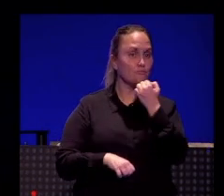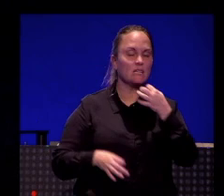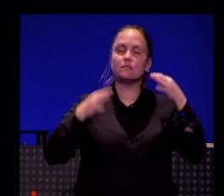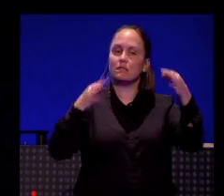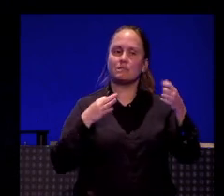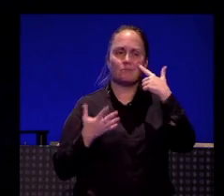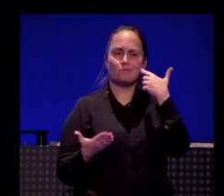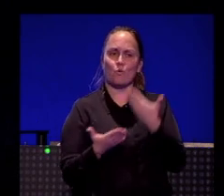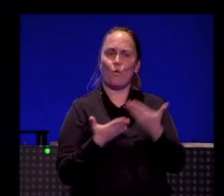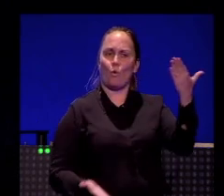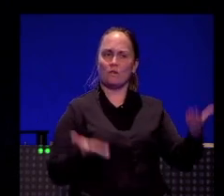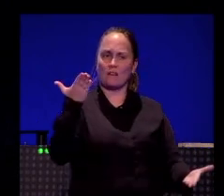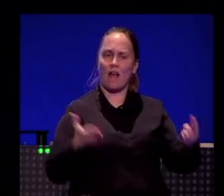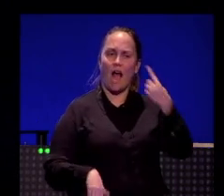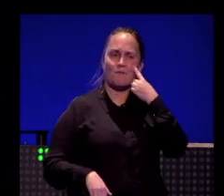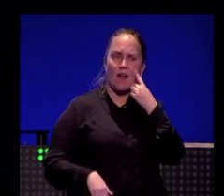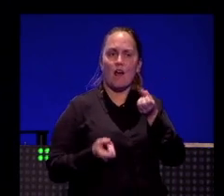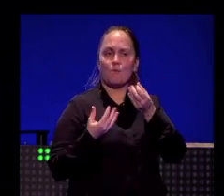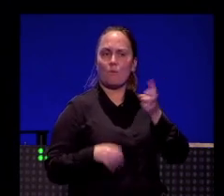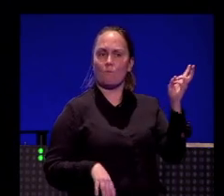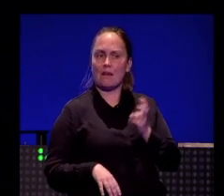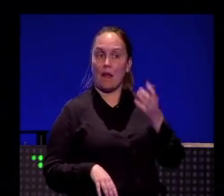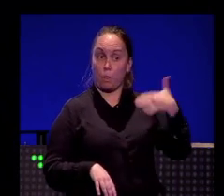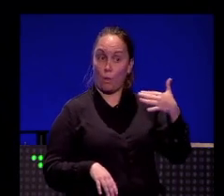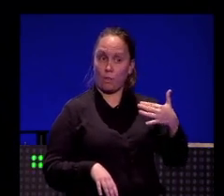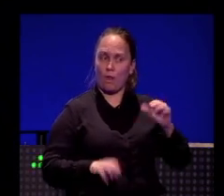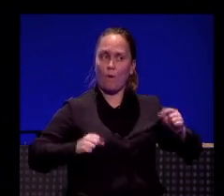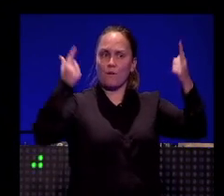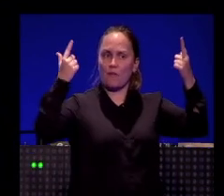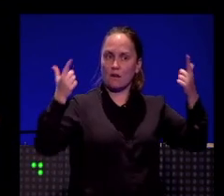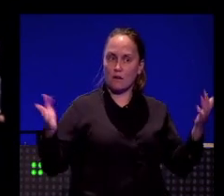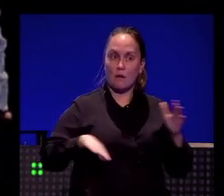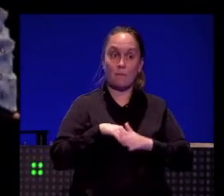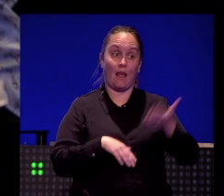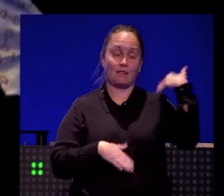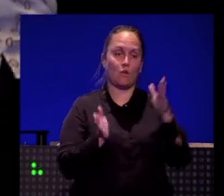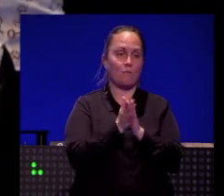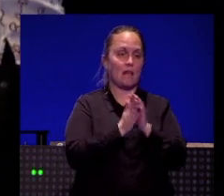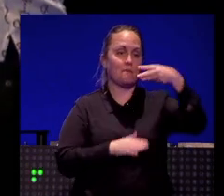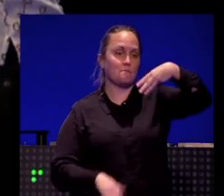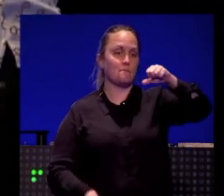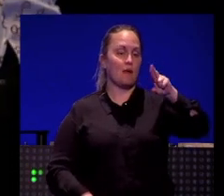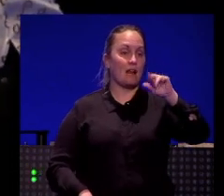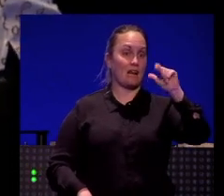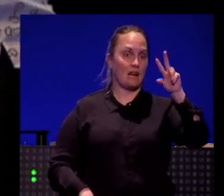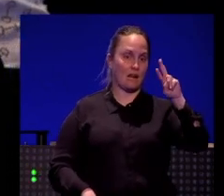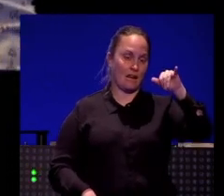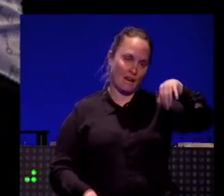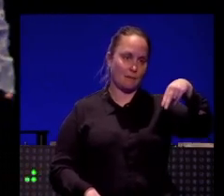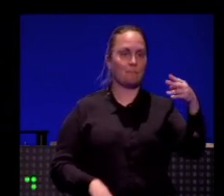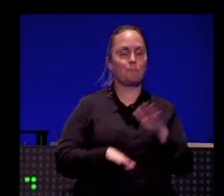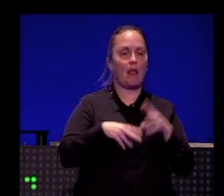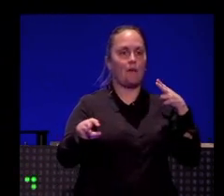mucho y ver esas fuentes oficiales para no, como ha dicho Marilyn, mi compañera, no dar noticias que